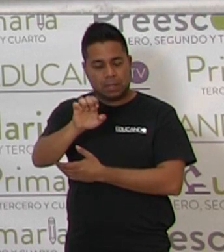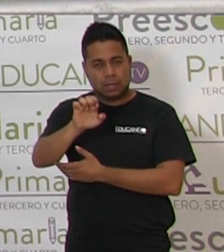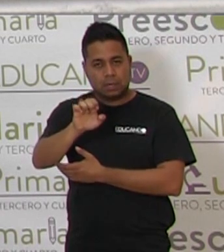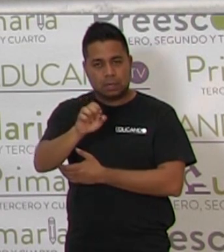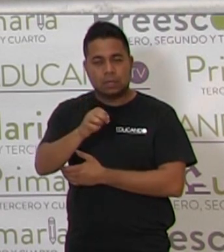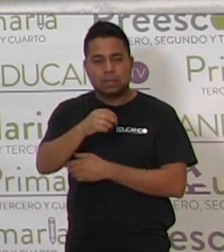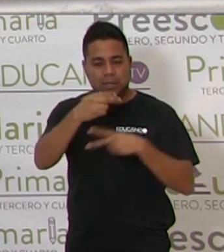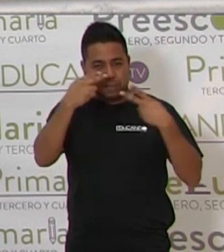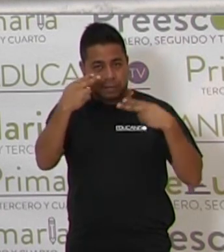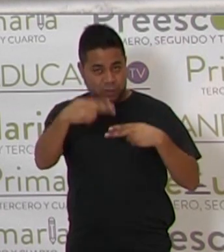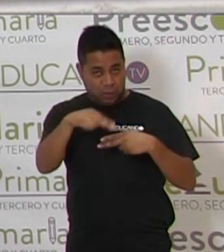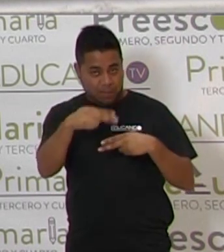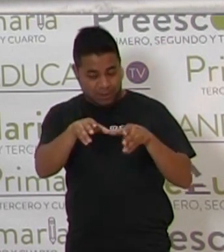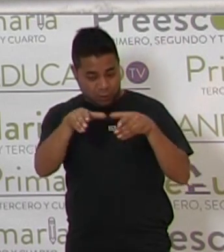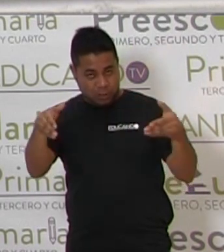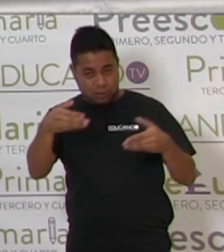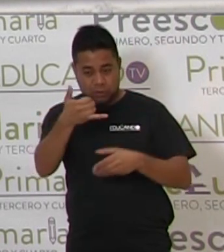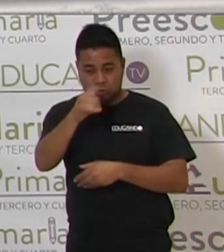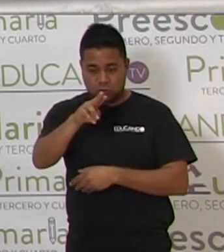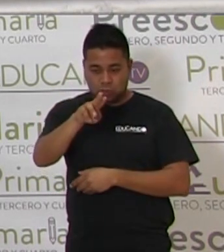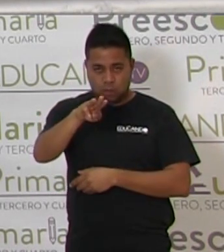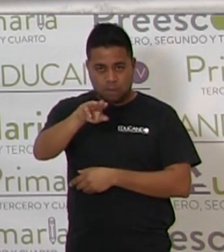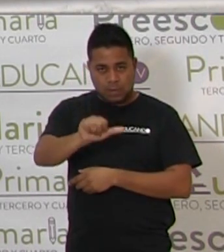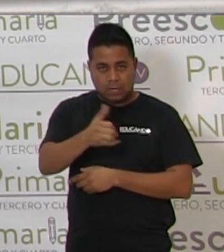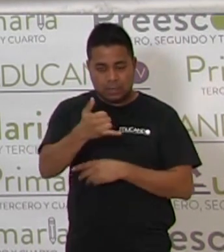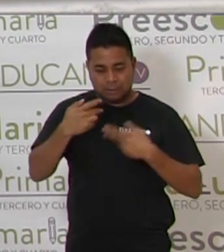Ugalde, Yuma y los Gigantes.